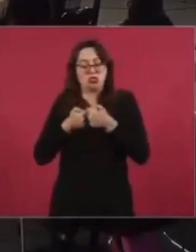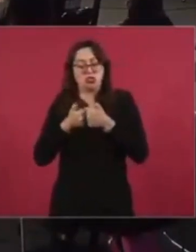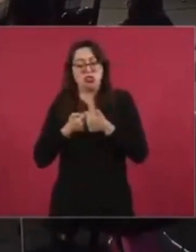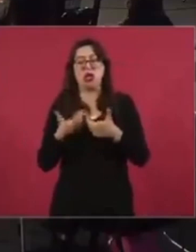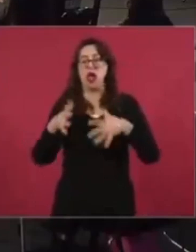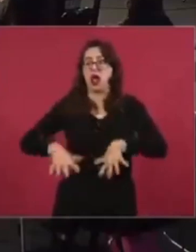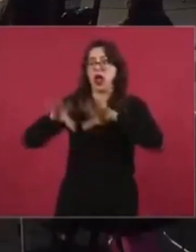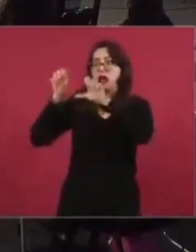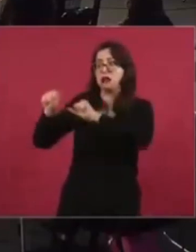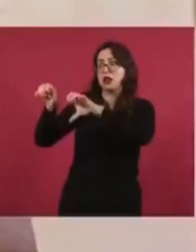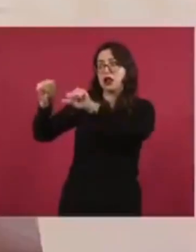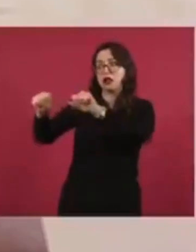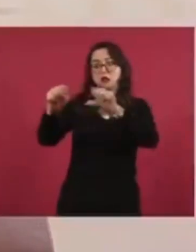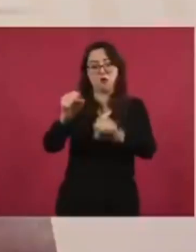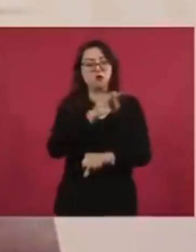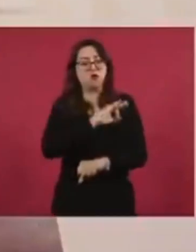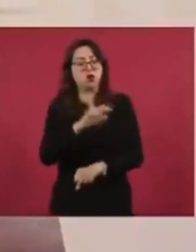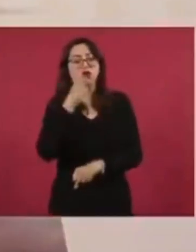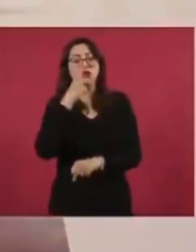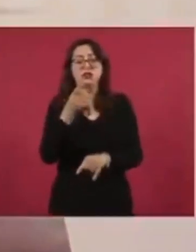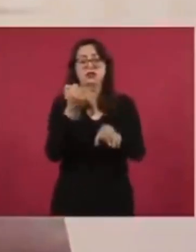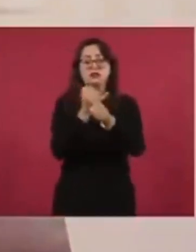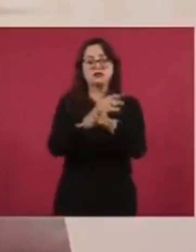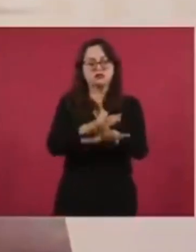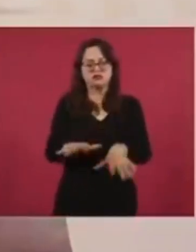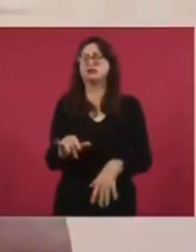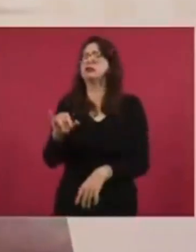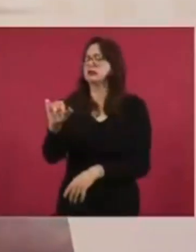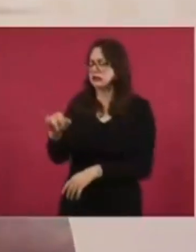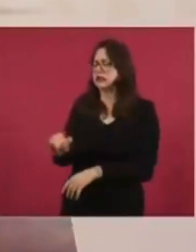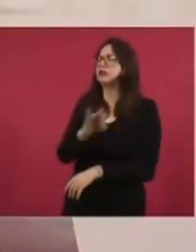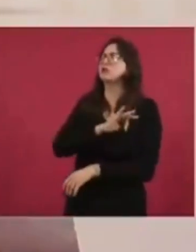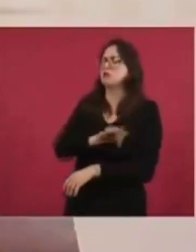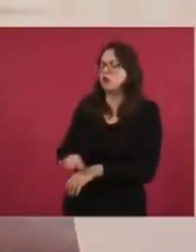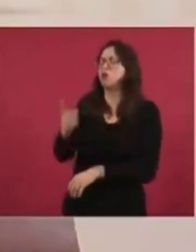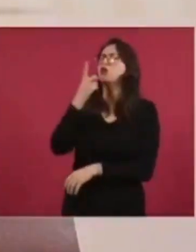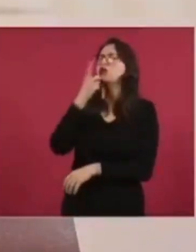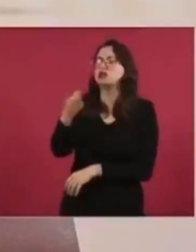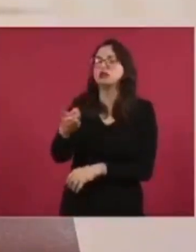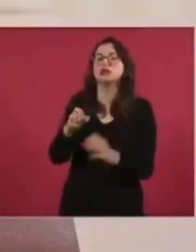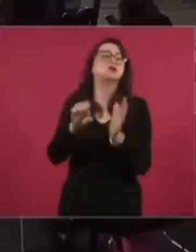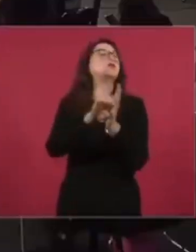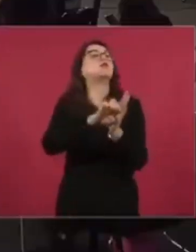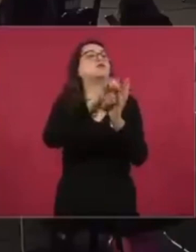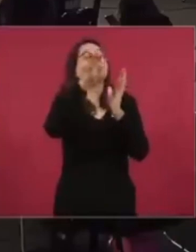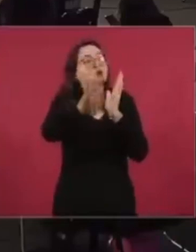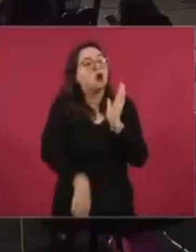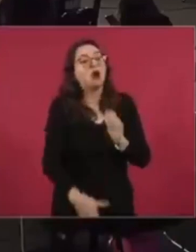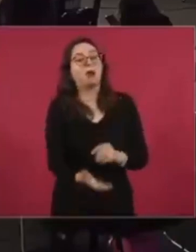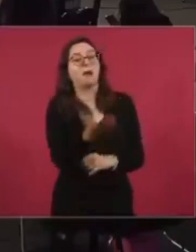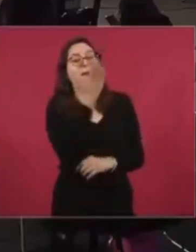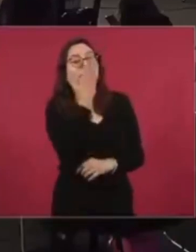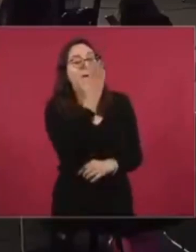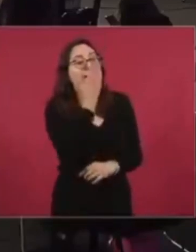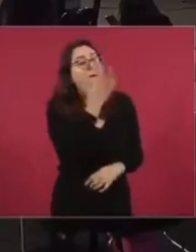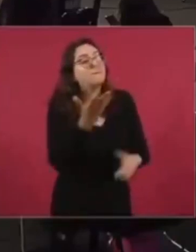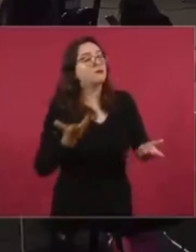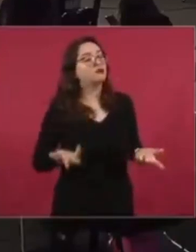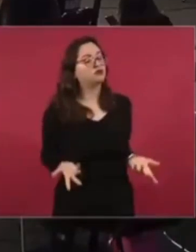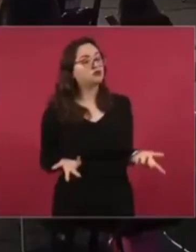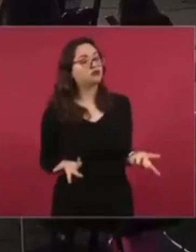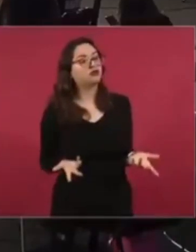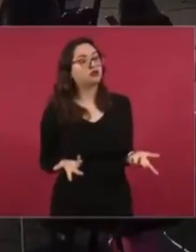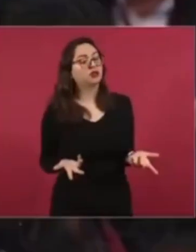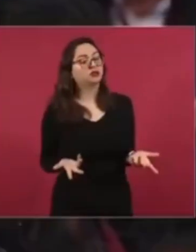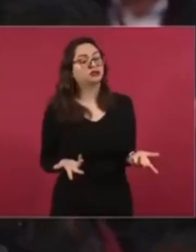asegurado? ahora contestar ahora te vamos a contestar si se está atacando eso por ejemplo en Sonora y no sólo en Sonora la